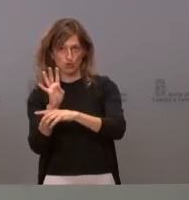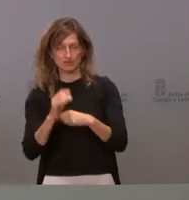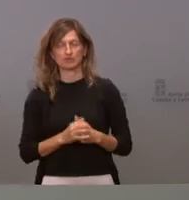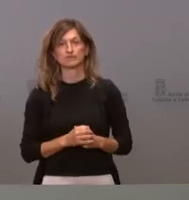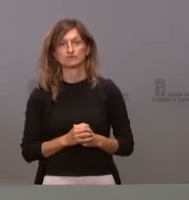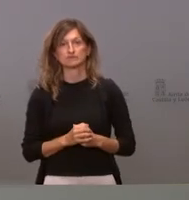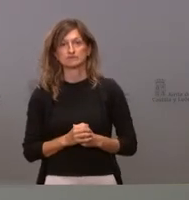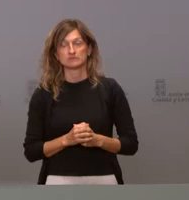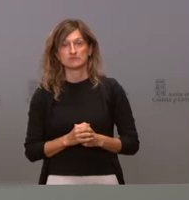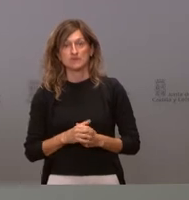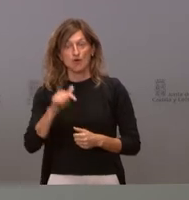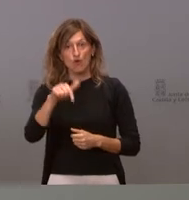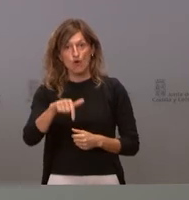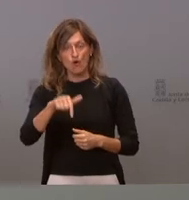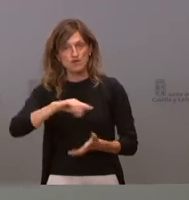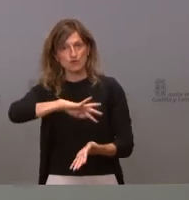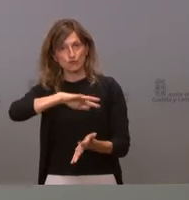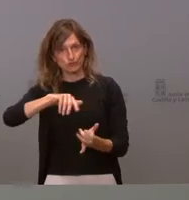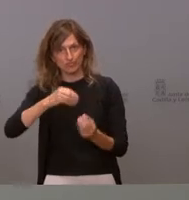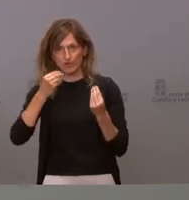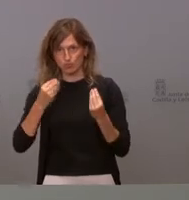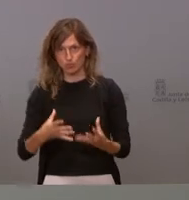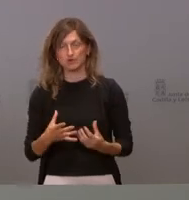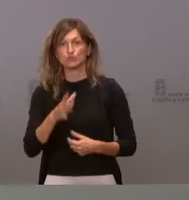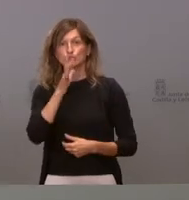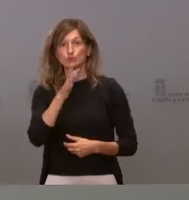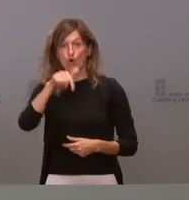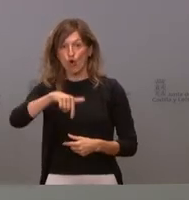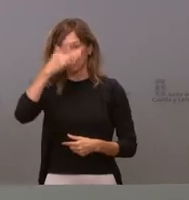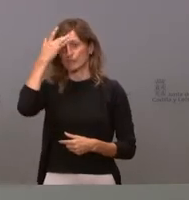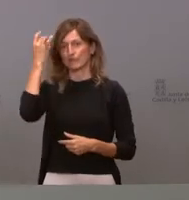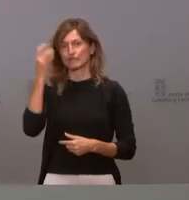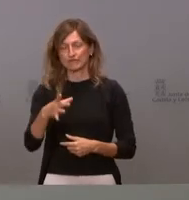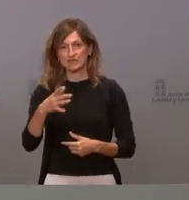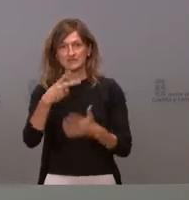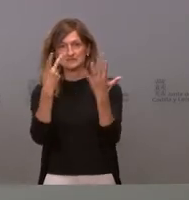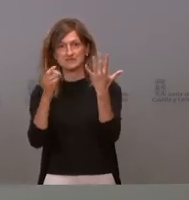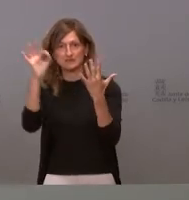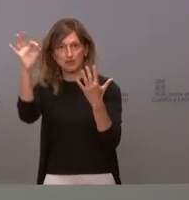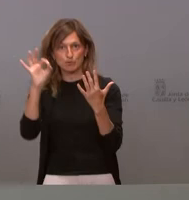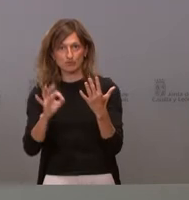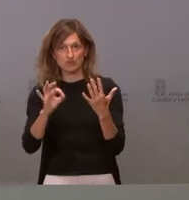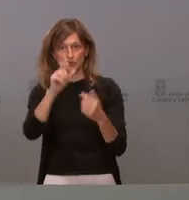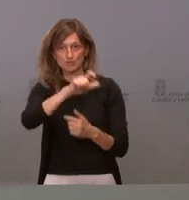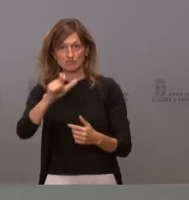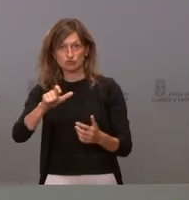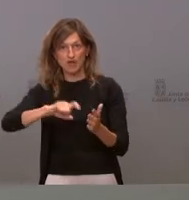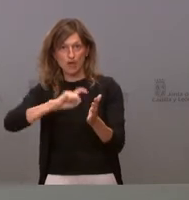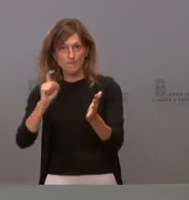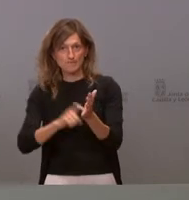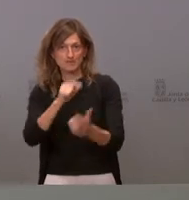Pero hoy tenemos una muy buena noticia y es que hoy, por fin, hemos llegado al 70% de la población total